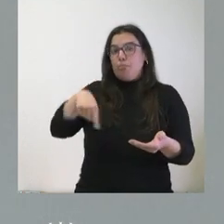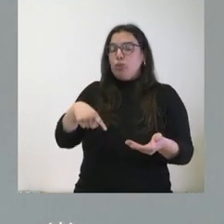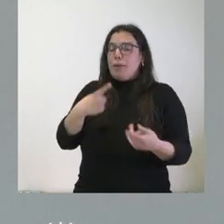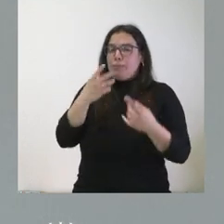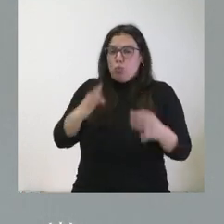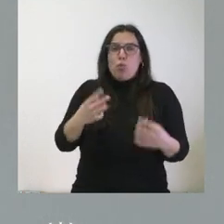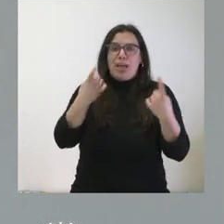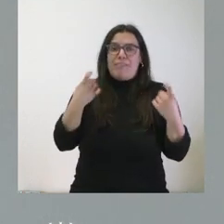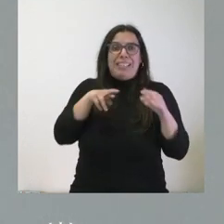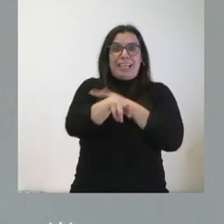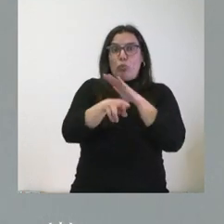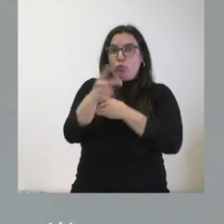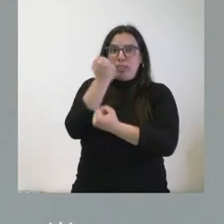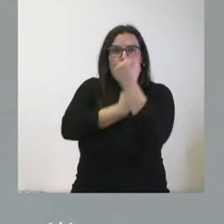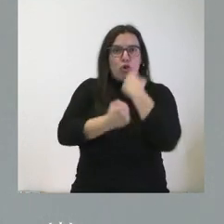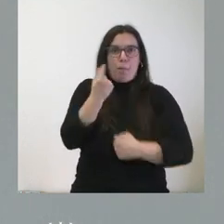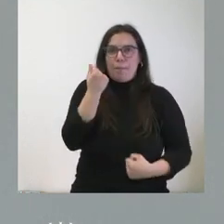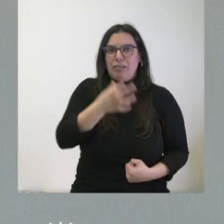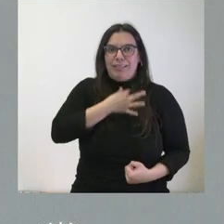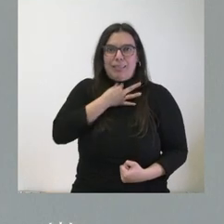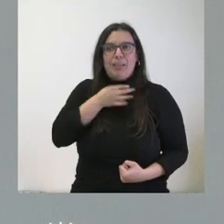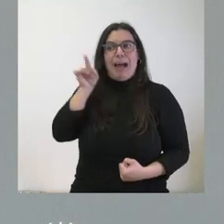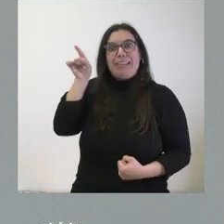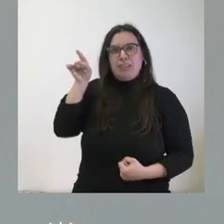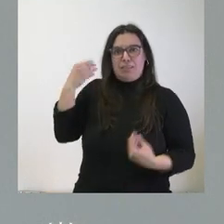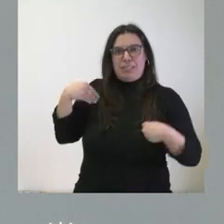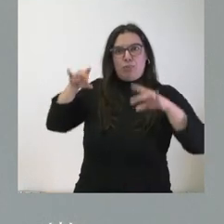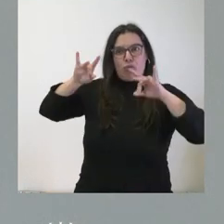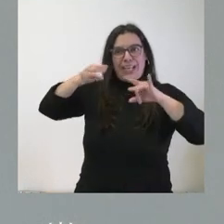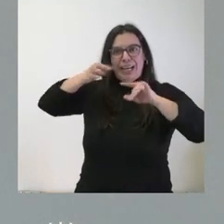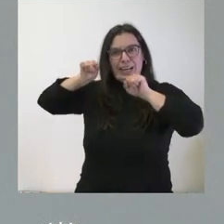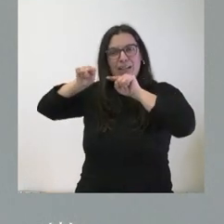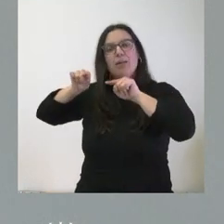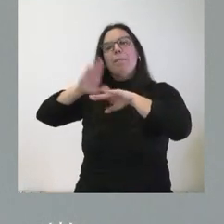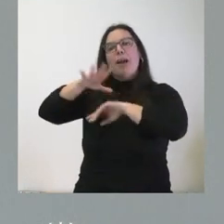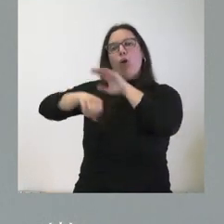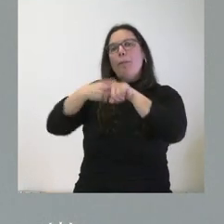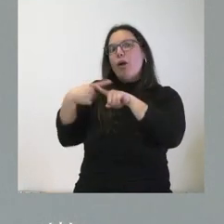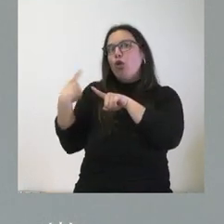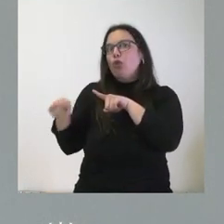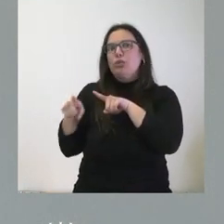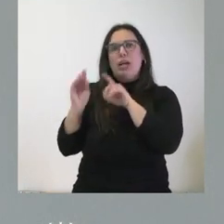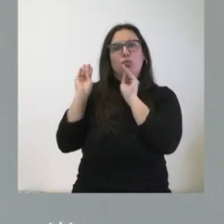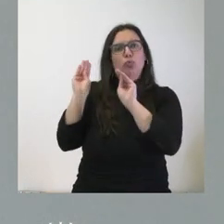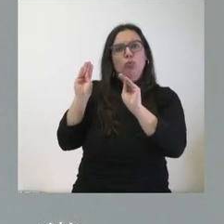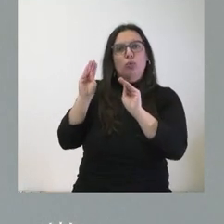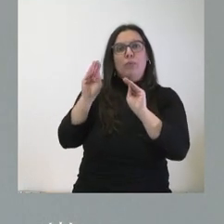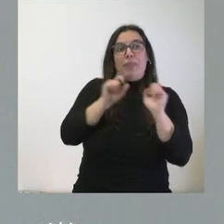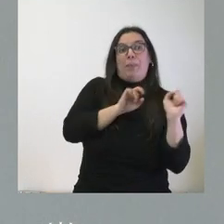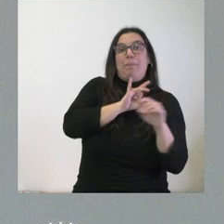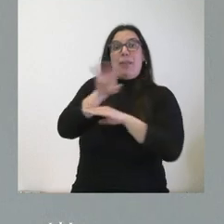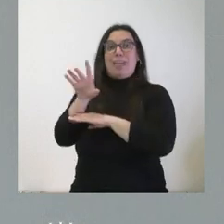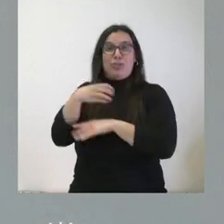hace falta recursos económicos allí in situ para adquirir algunas materias y materiales que no puedan ser